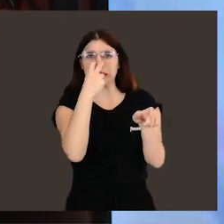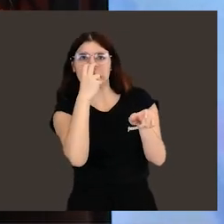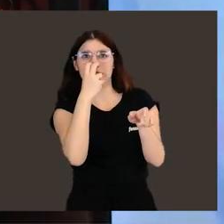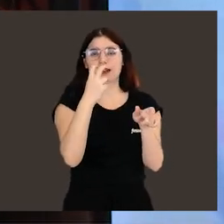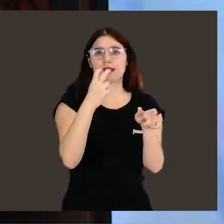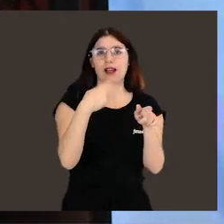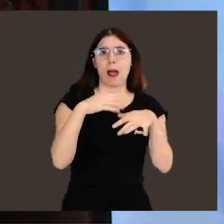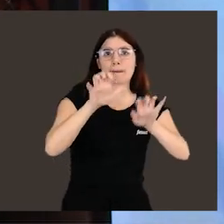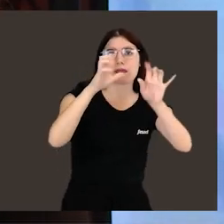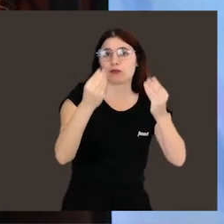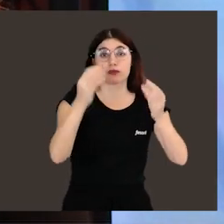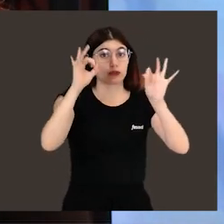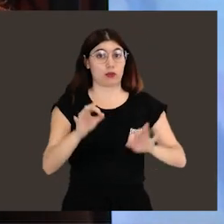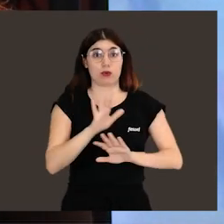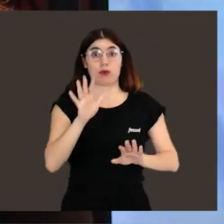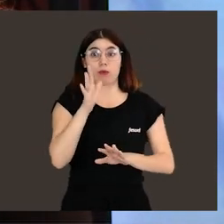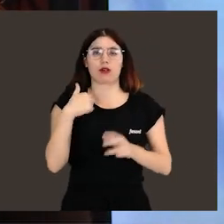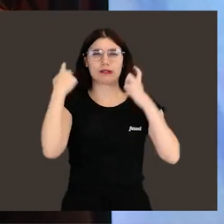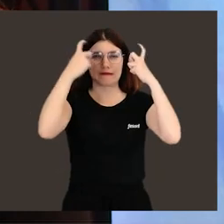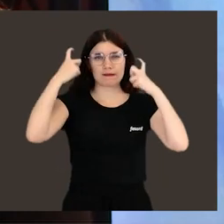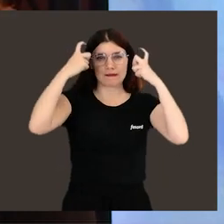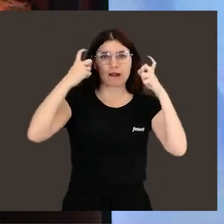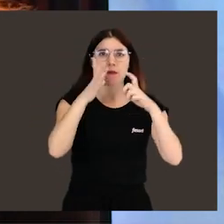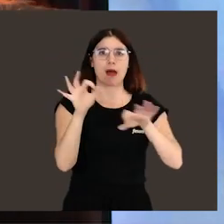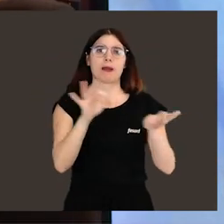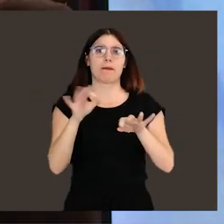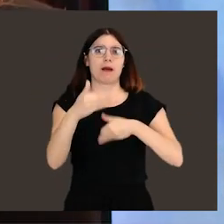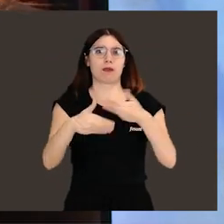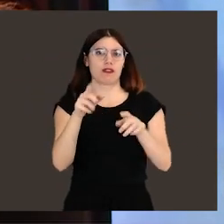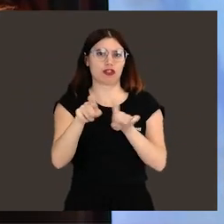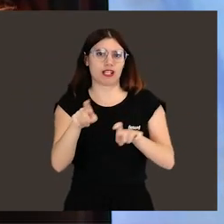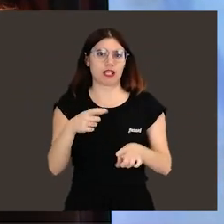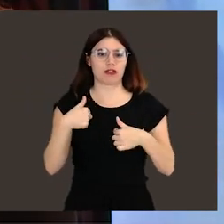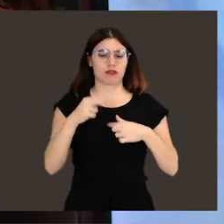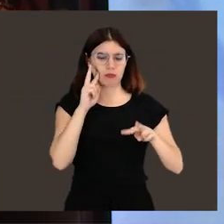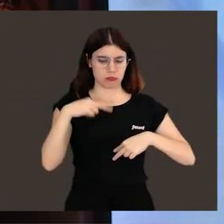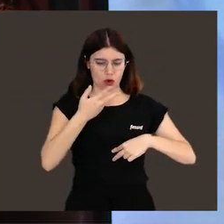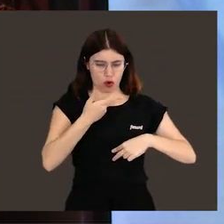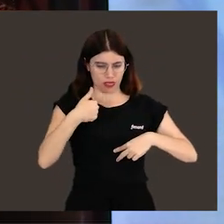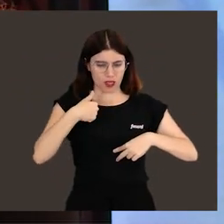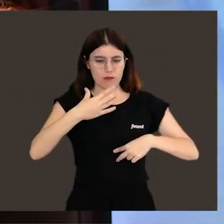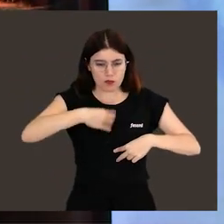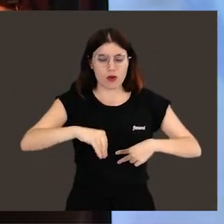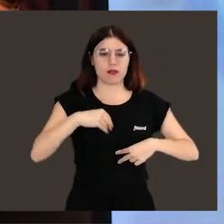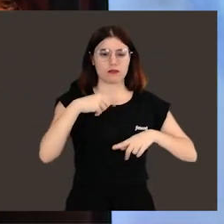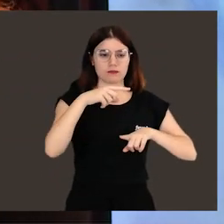conocer a gente muy curiosa, que iba a aprender mucho porque me iba a esforzar por preparar ese proceso de selección, que me iba a conocer a mí misma.